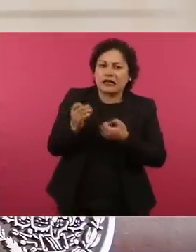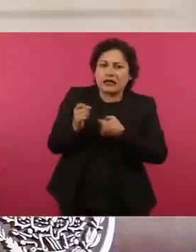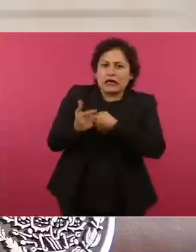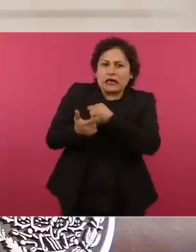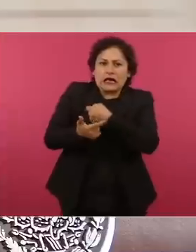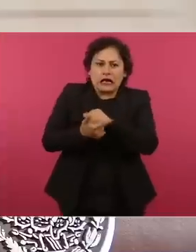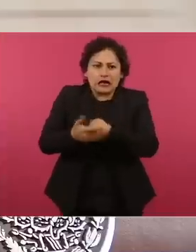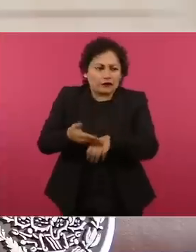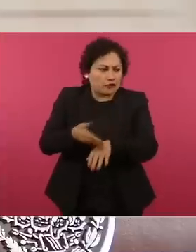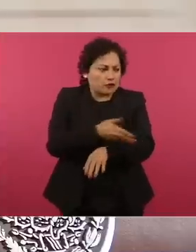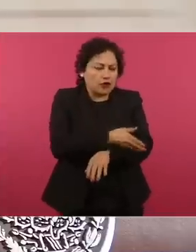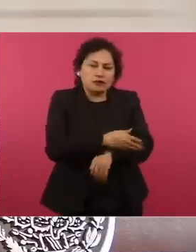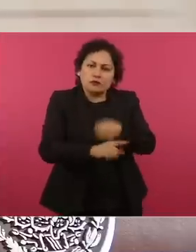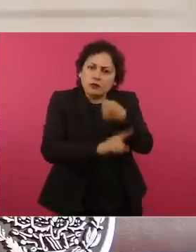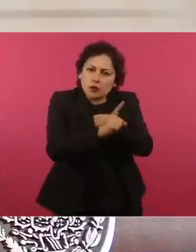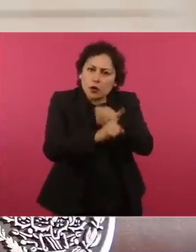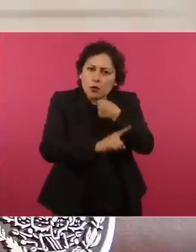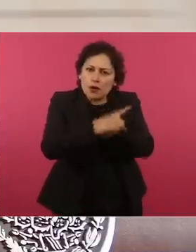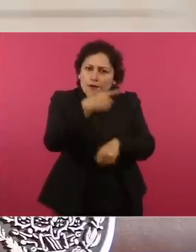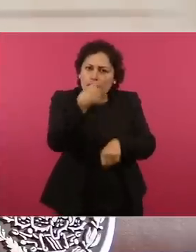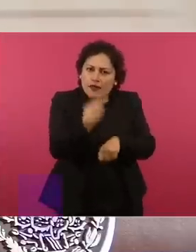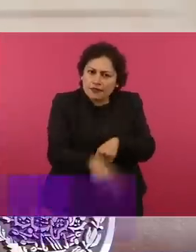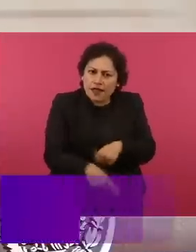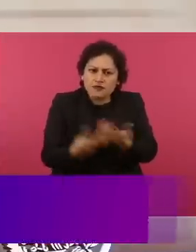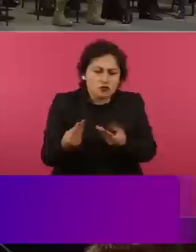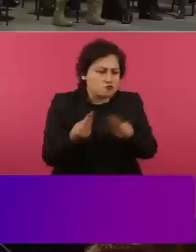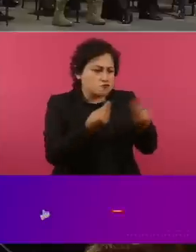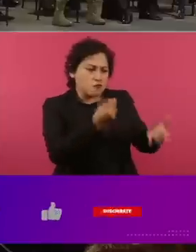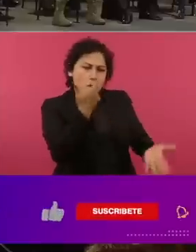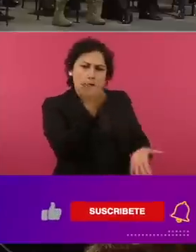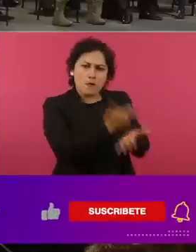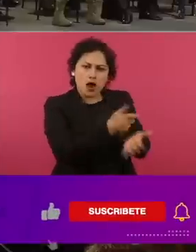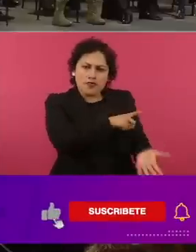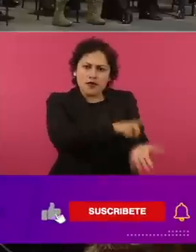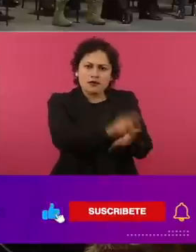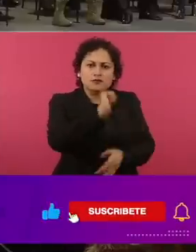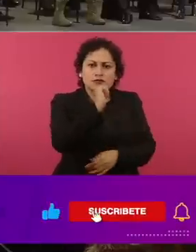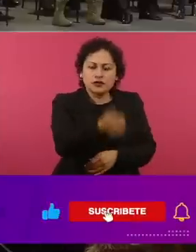indemnizaciones a las que se tiene derecho.